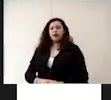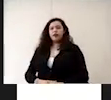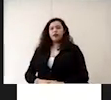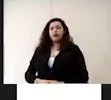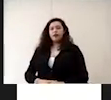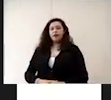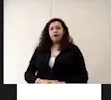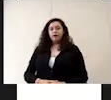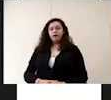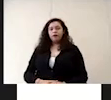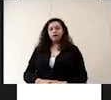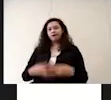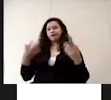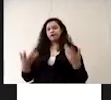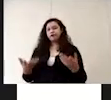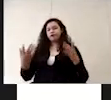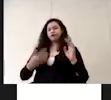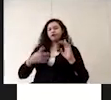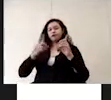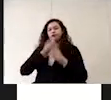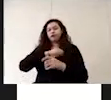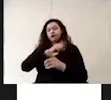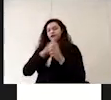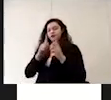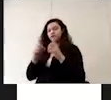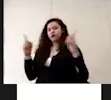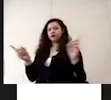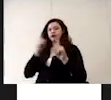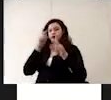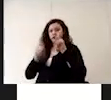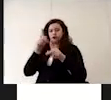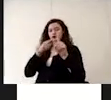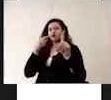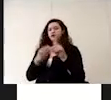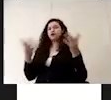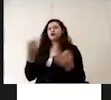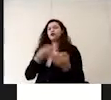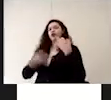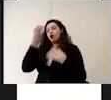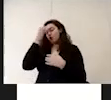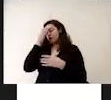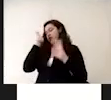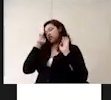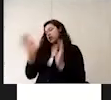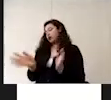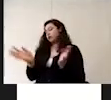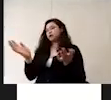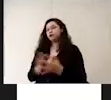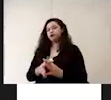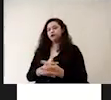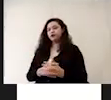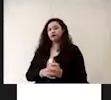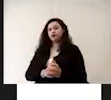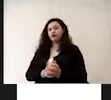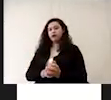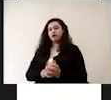hablando específicamente de la sana distancia como ya todos conocemos esto se debe